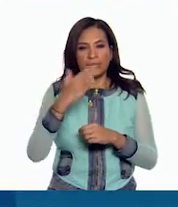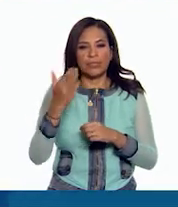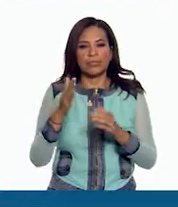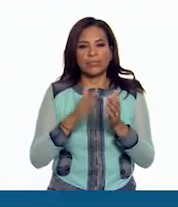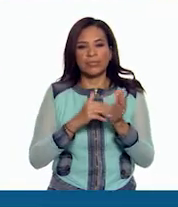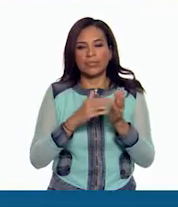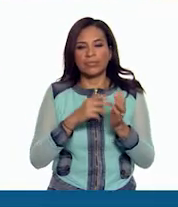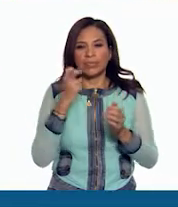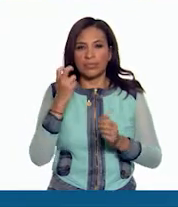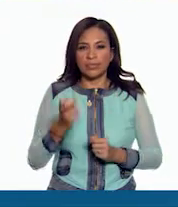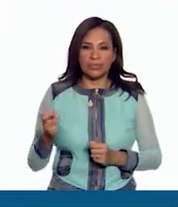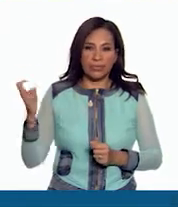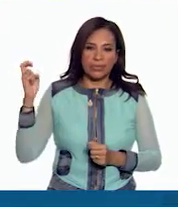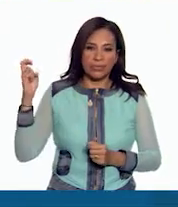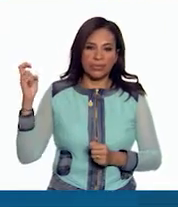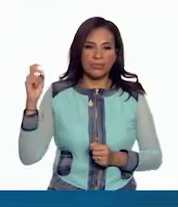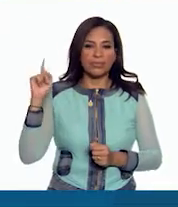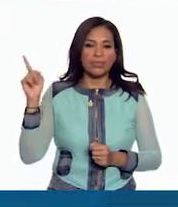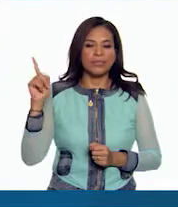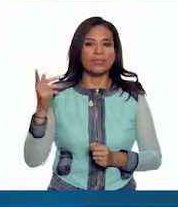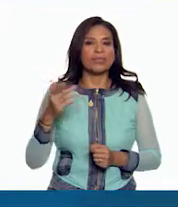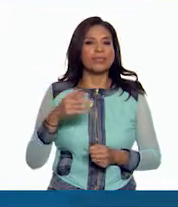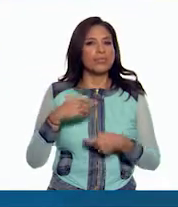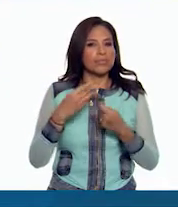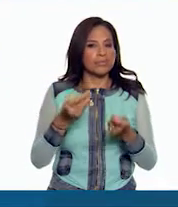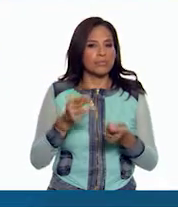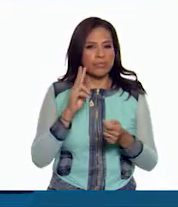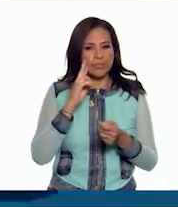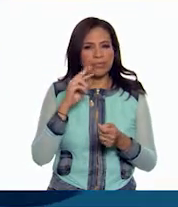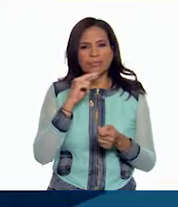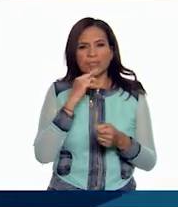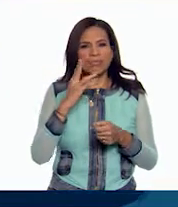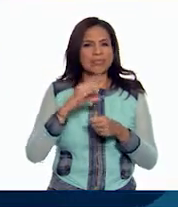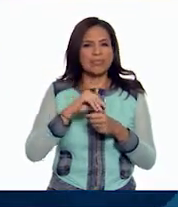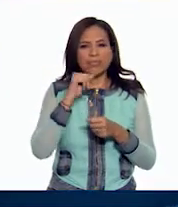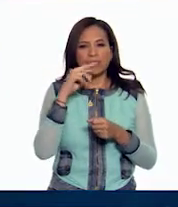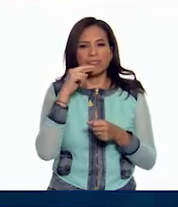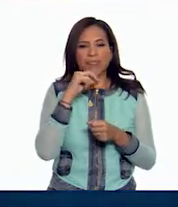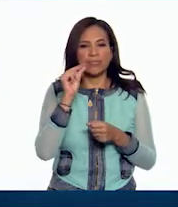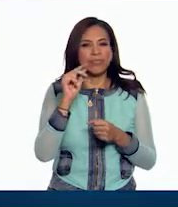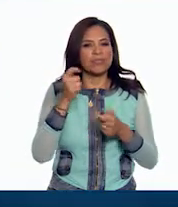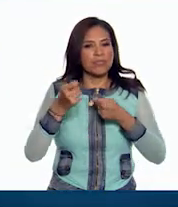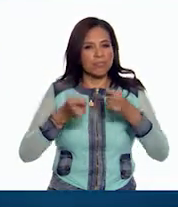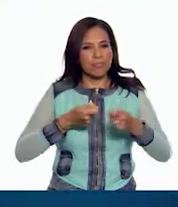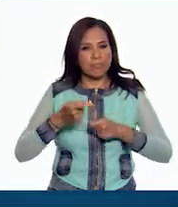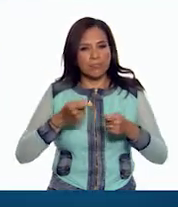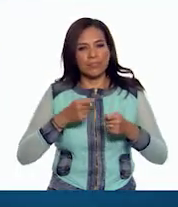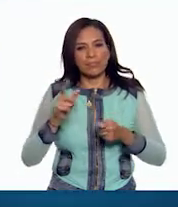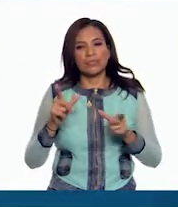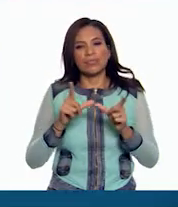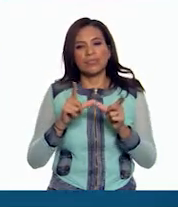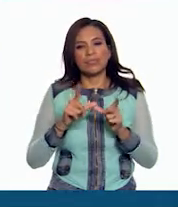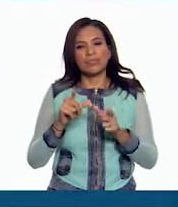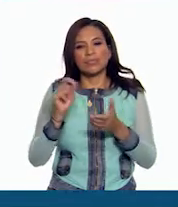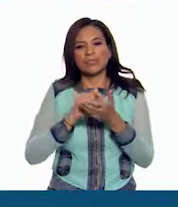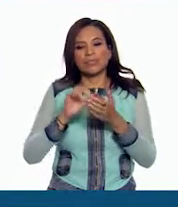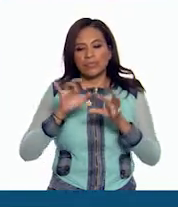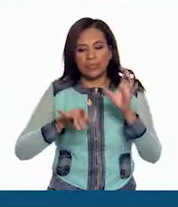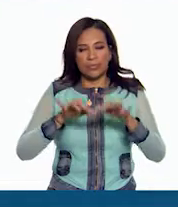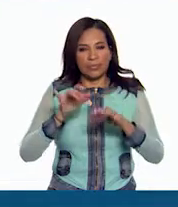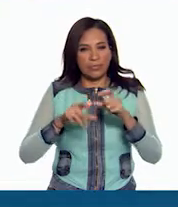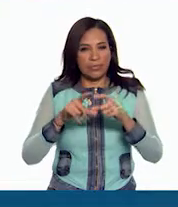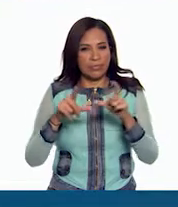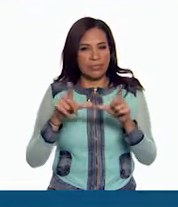un documento como este que se expedía de manera bastante informal y con muy poco control. La credencial se escribía a máquina